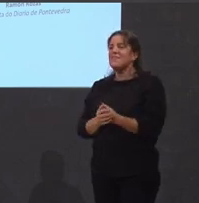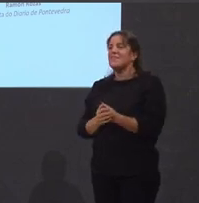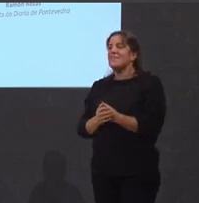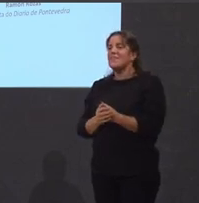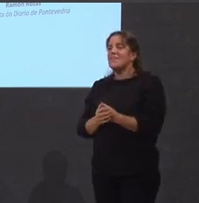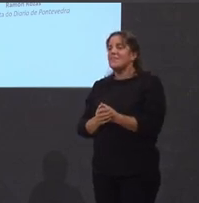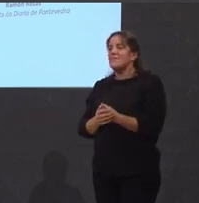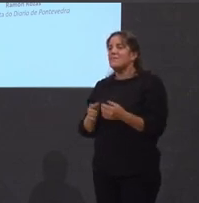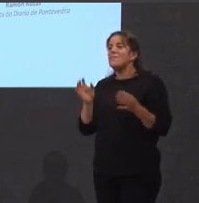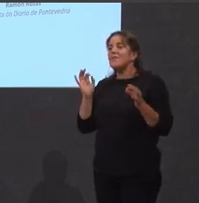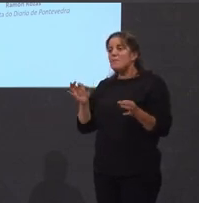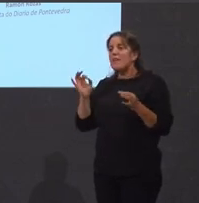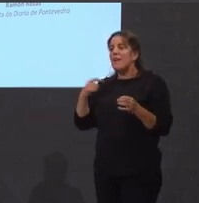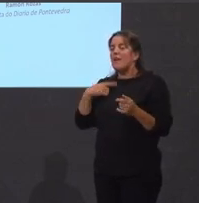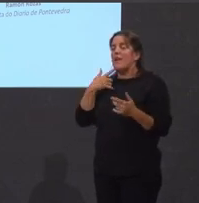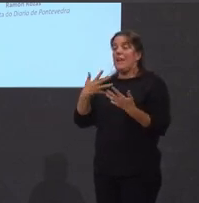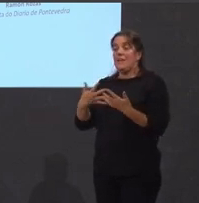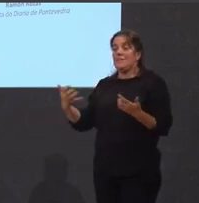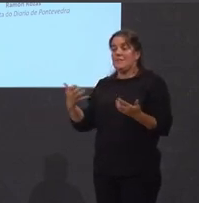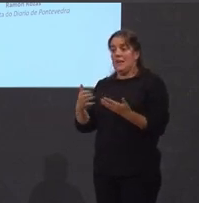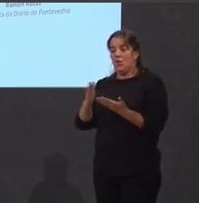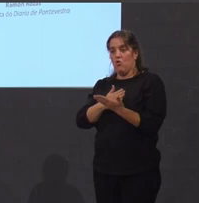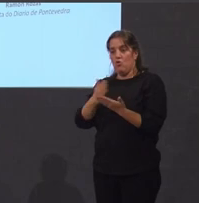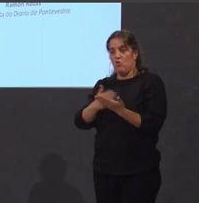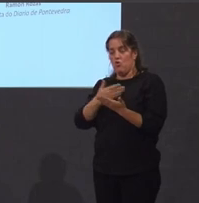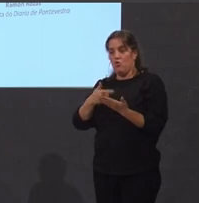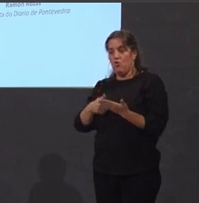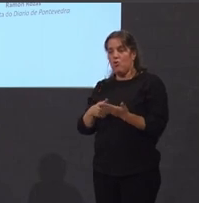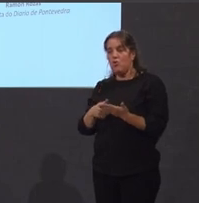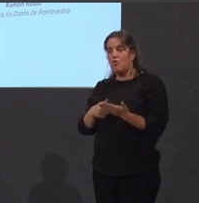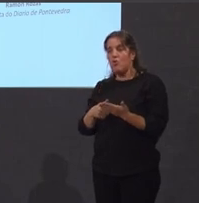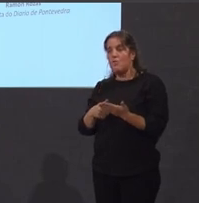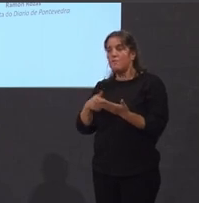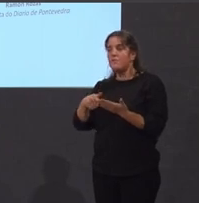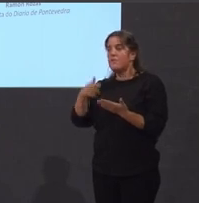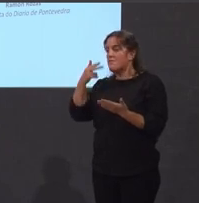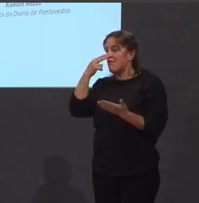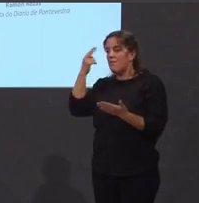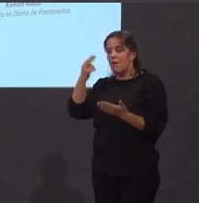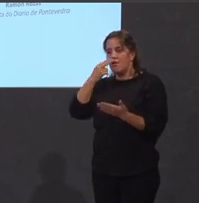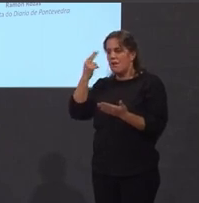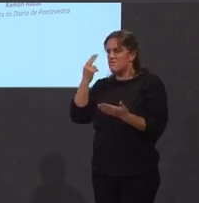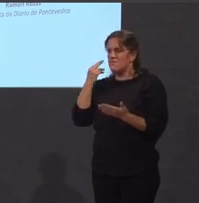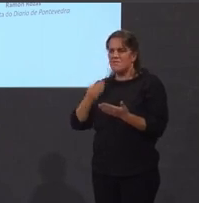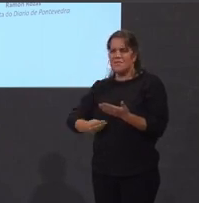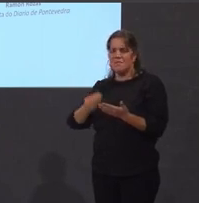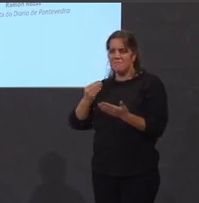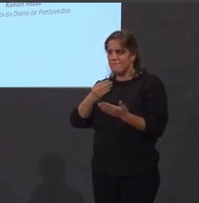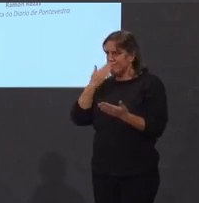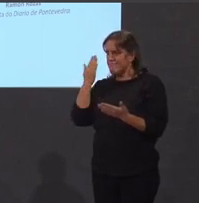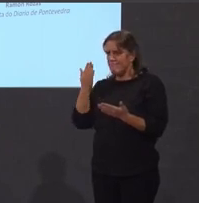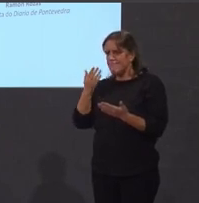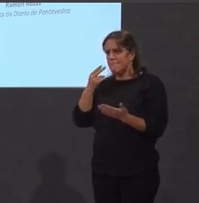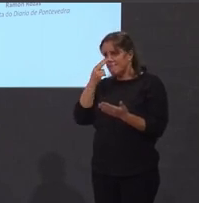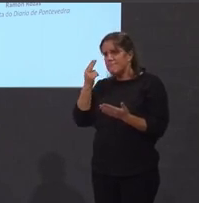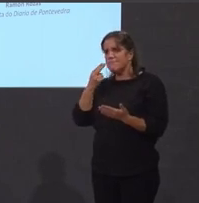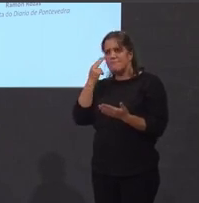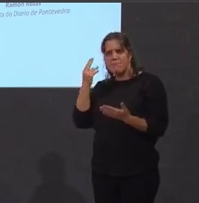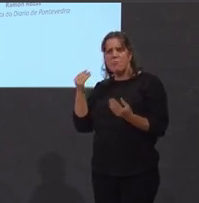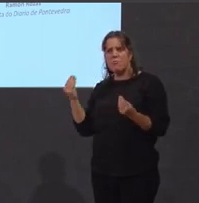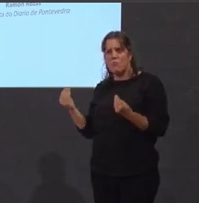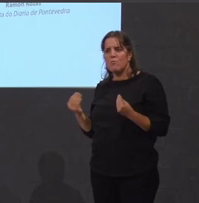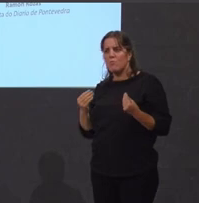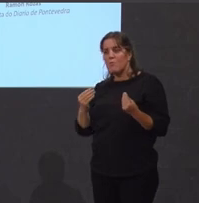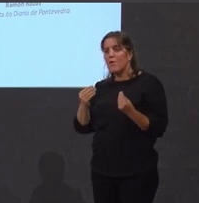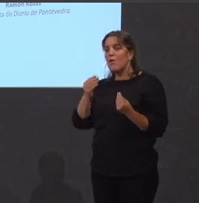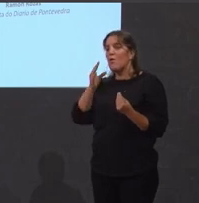A verdade que este ensayo é máis que interesante, por un lado, por, bueno,